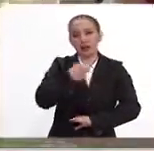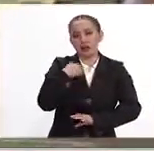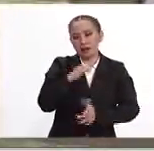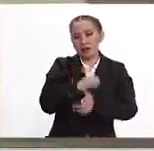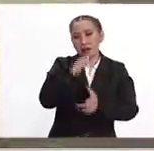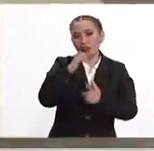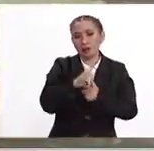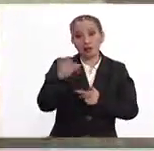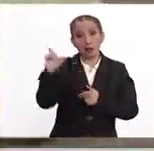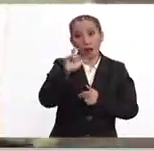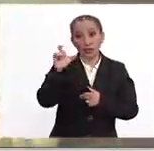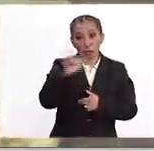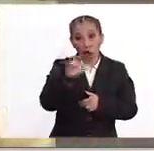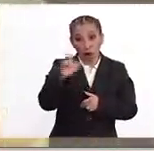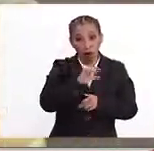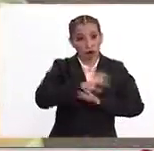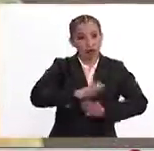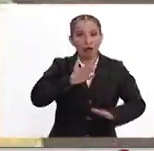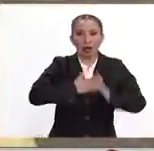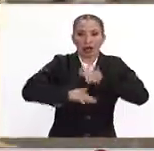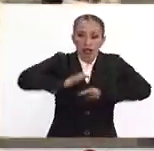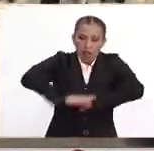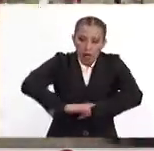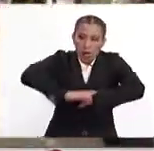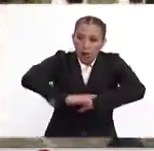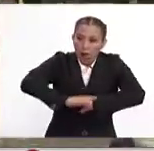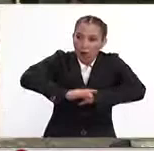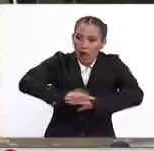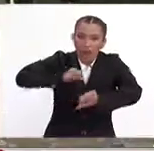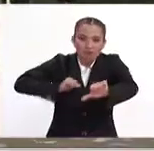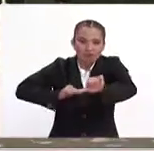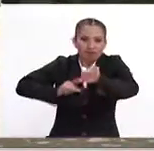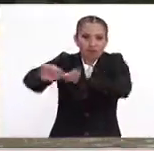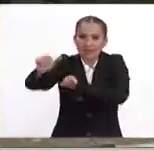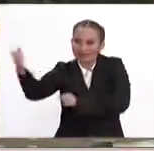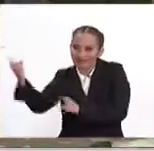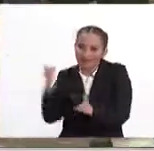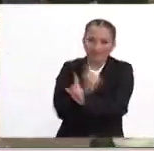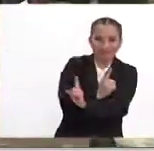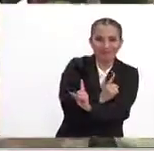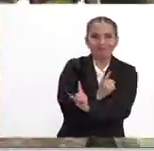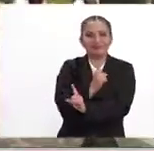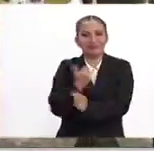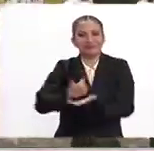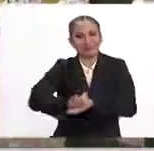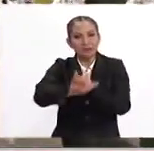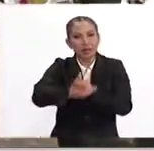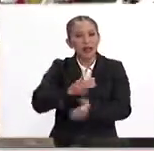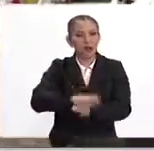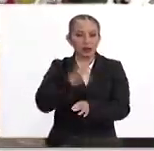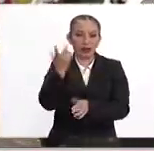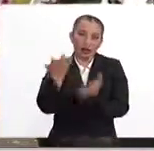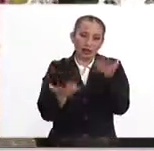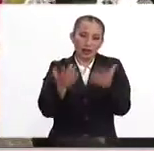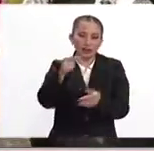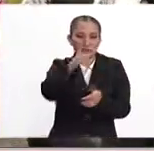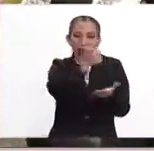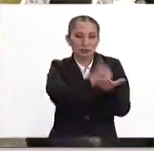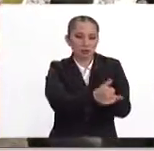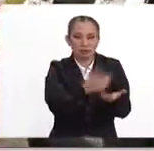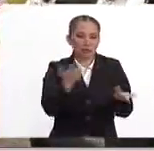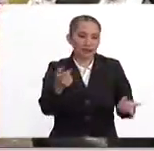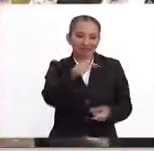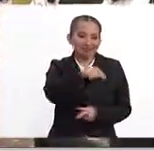entonces cuando alguien ya se cansó, alguien más pueda relevarlo, porque a veces, y más en esta ciudad